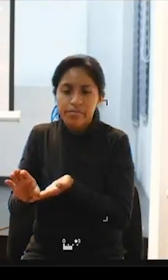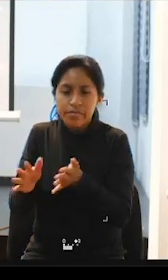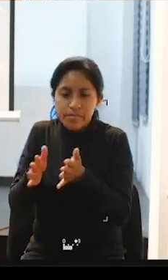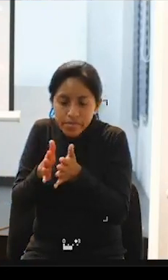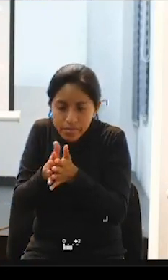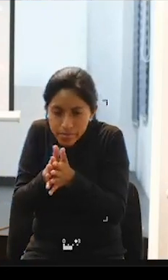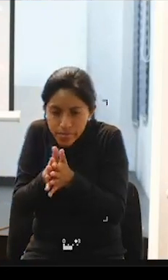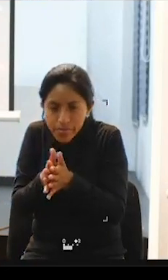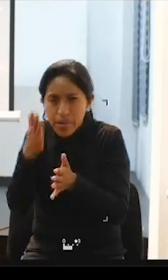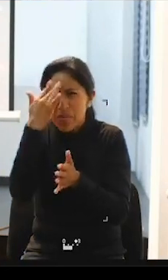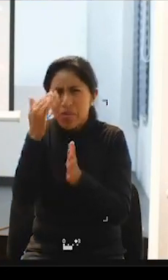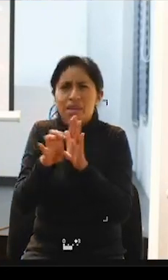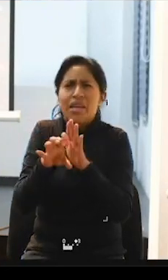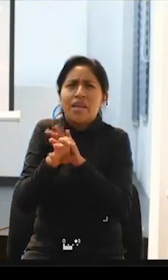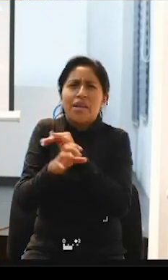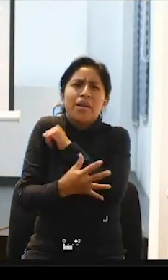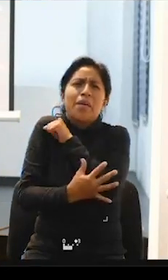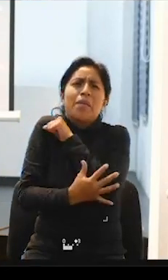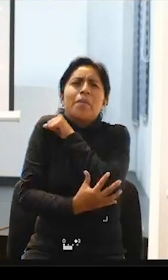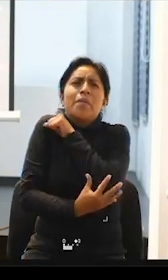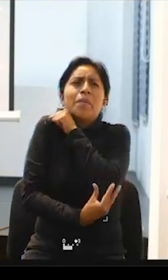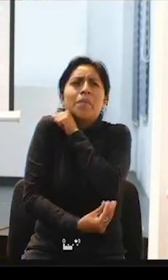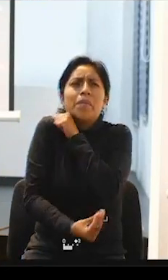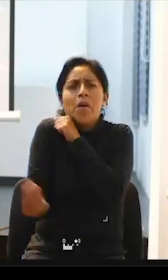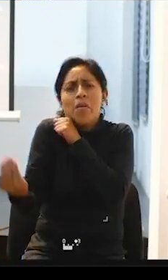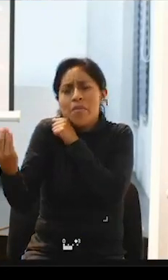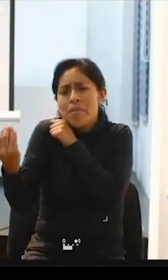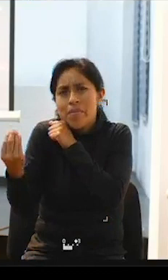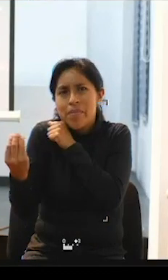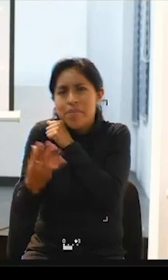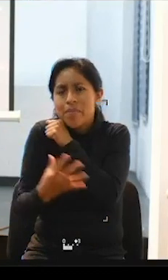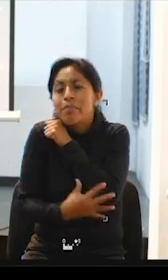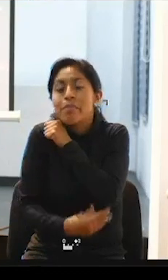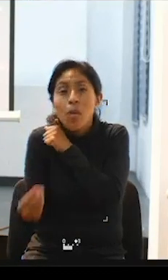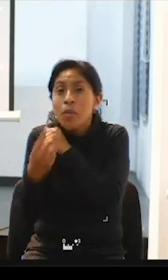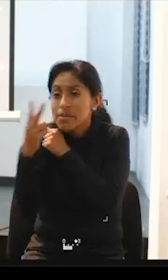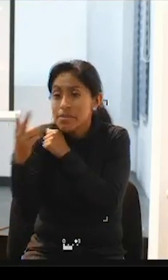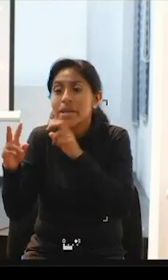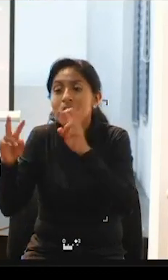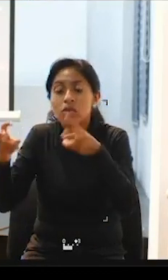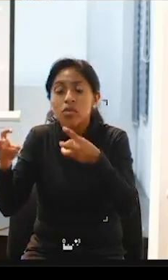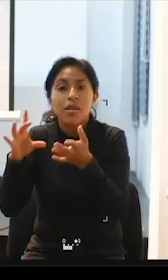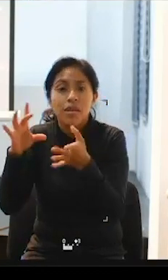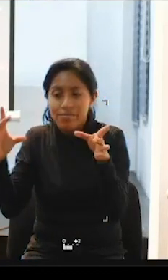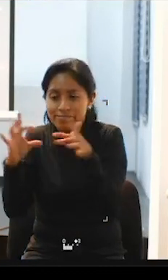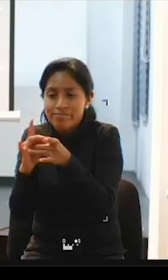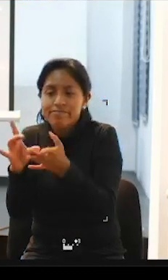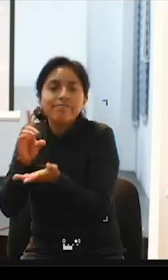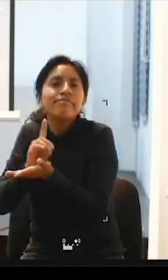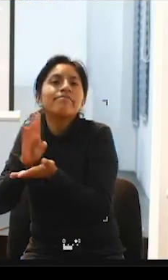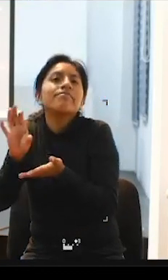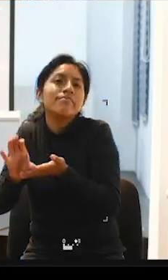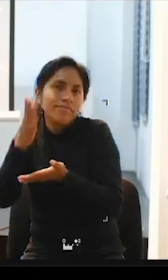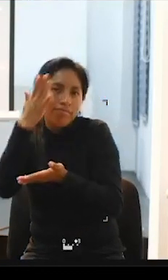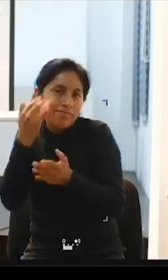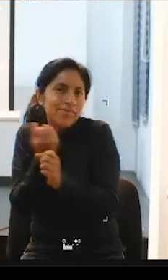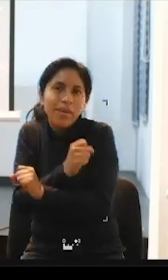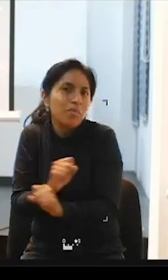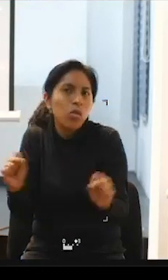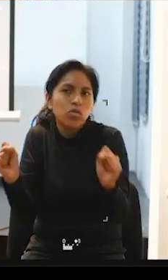el concepto de pobreza porque si no prácticamente nadie podría contar con un asistente personal desde ese